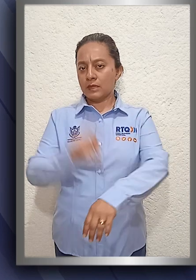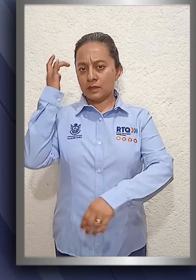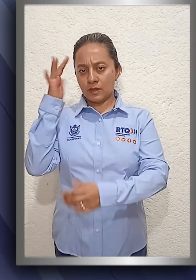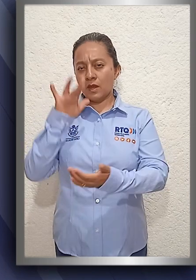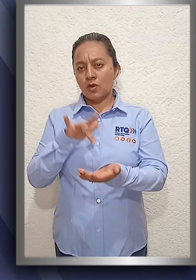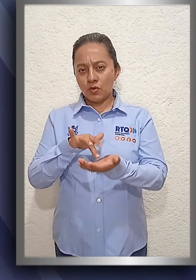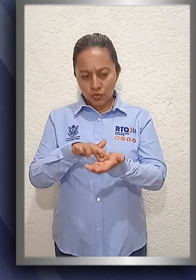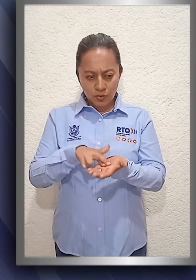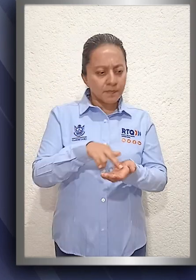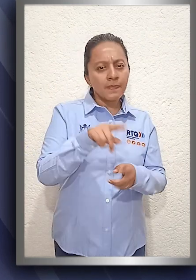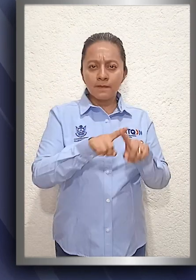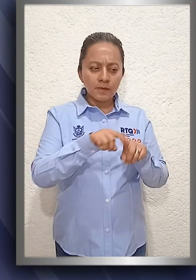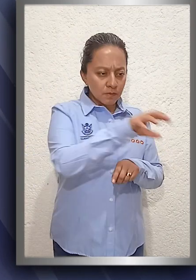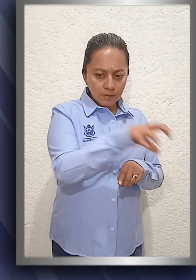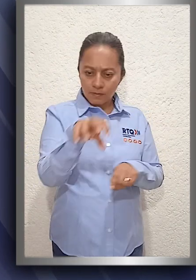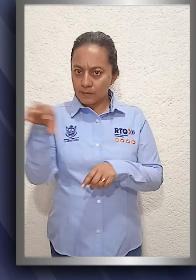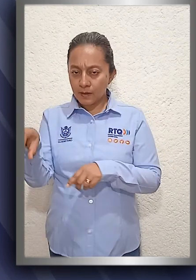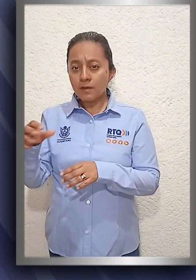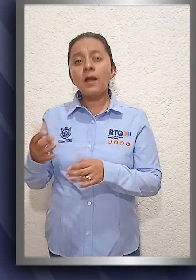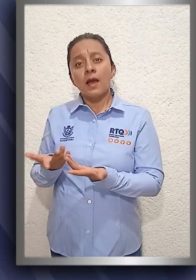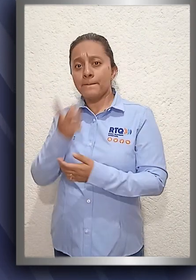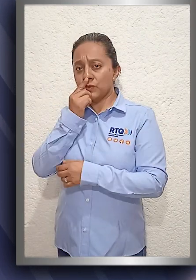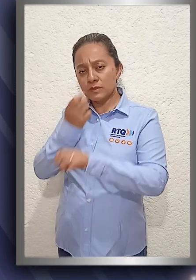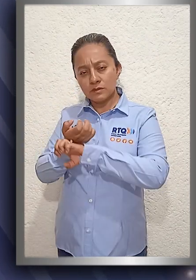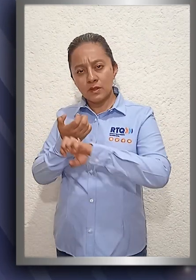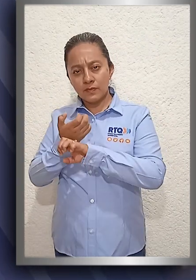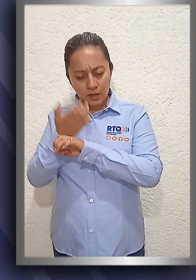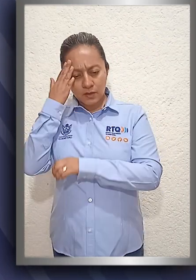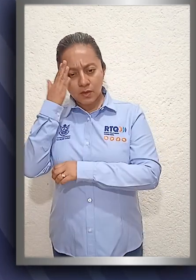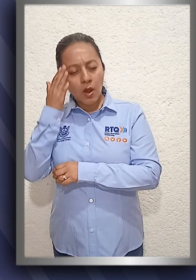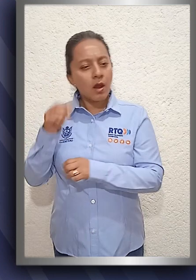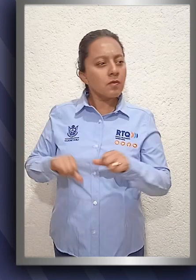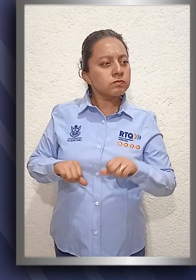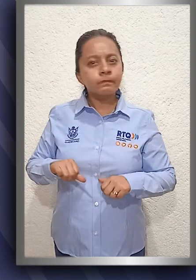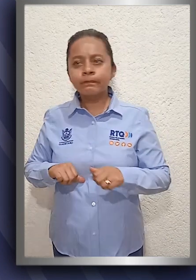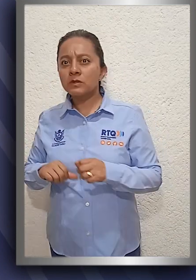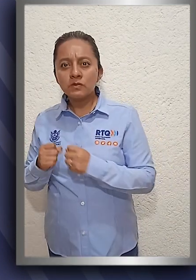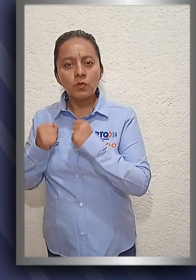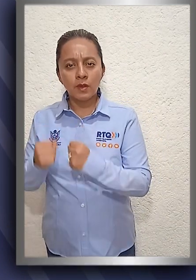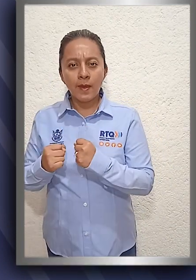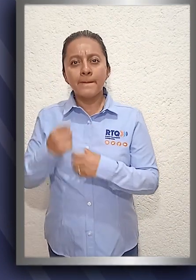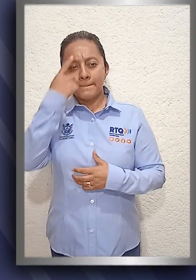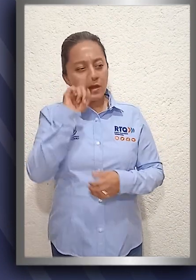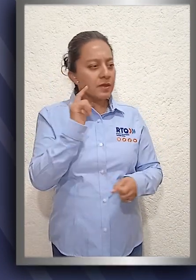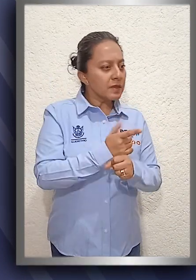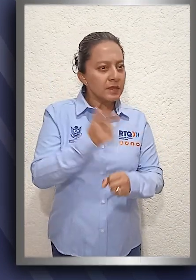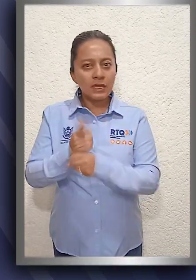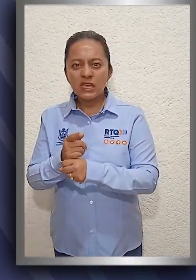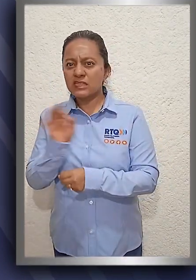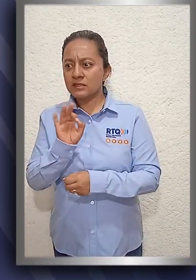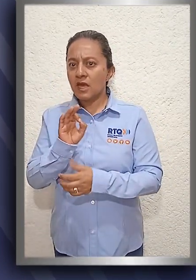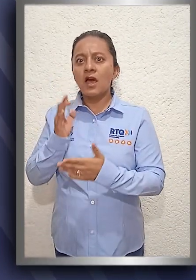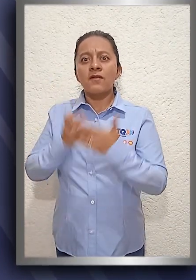En diversos puntos de la delegación de Santa Rosa Jauregui de la capital, la policía estatal encabezó un operativo de seguridad para detectar e